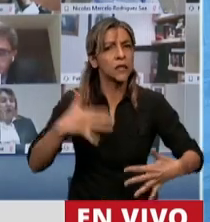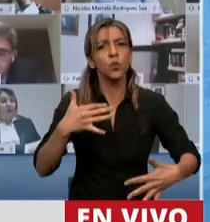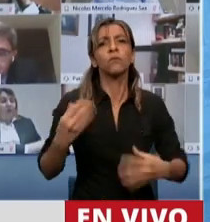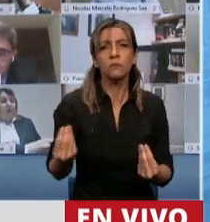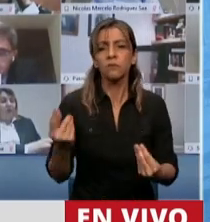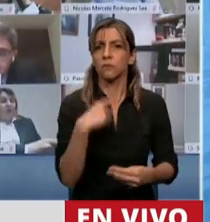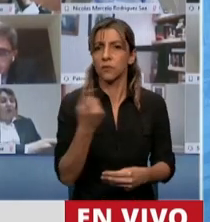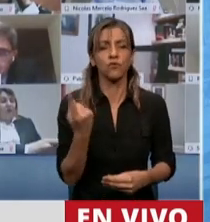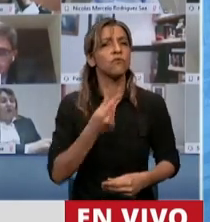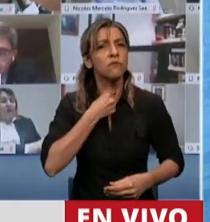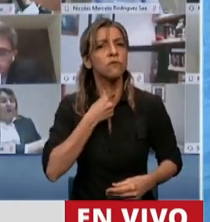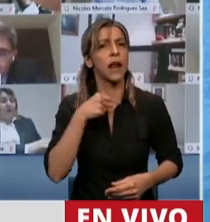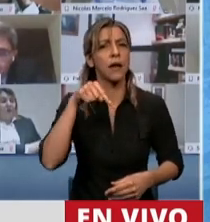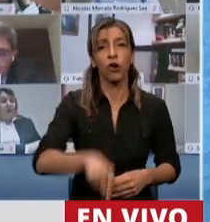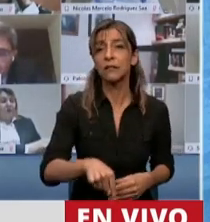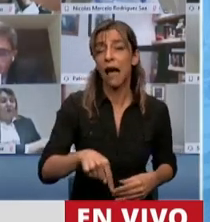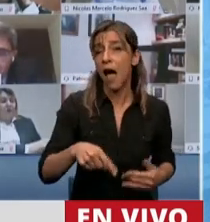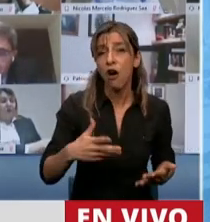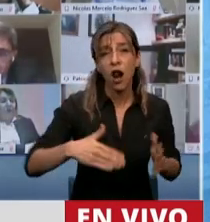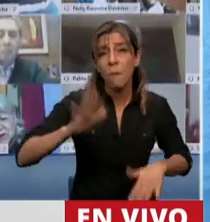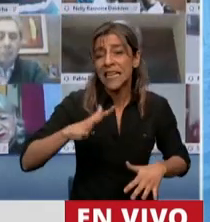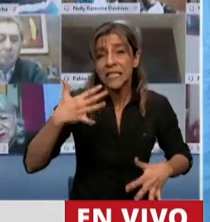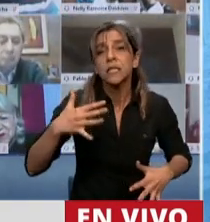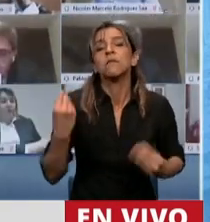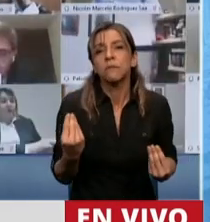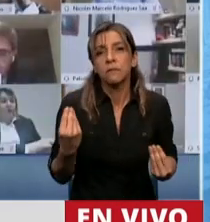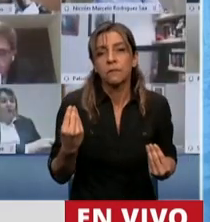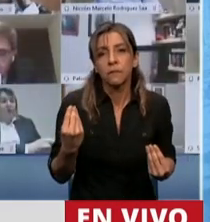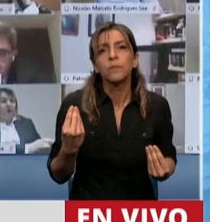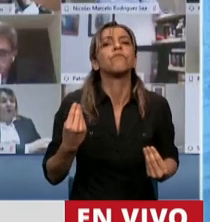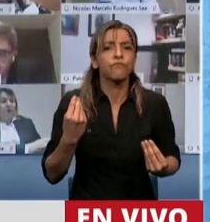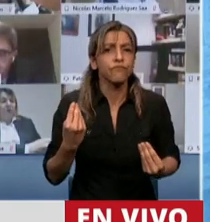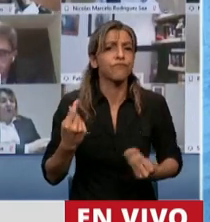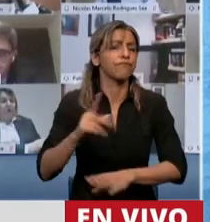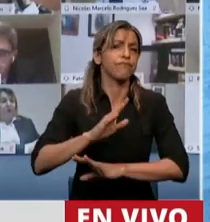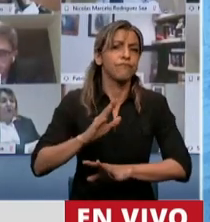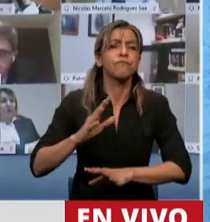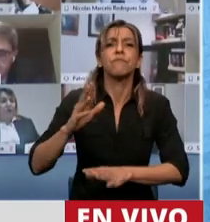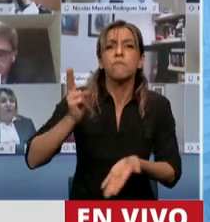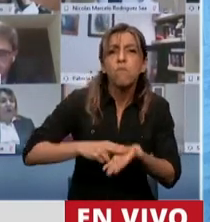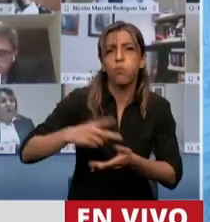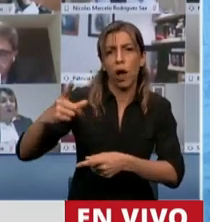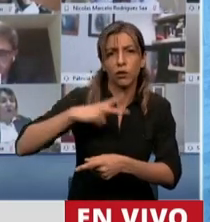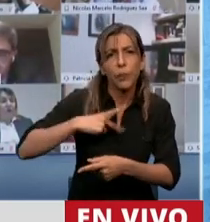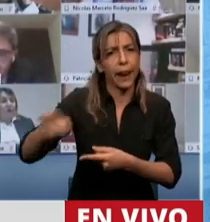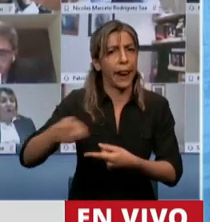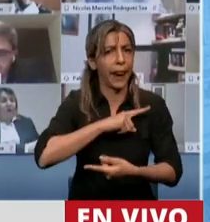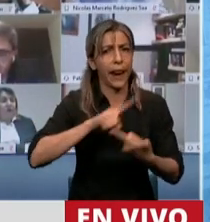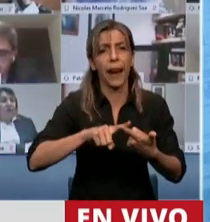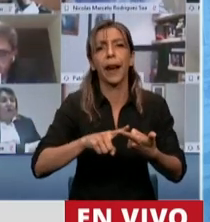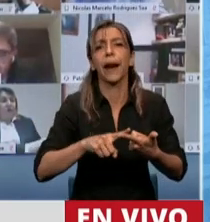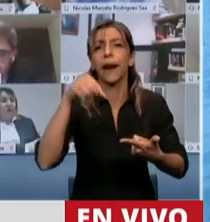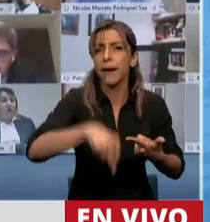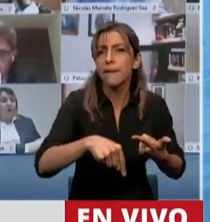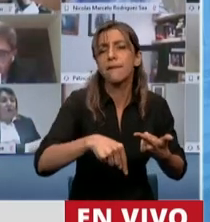y llevar adelante y sacar adelante el gravamen a las grandes riquezas hay que sacar adelante la iniciativa